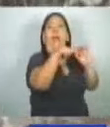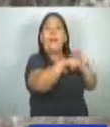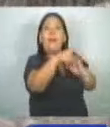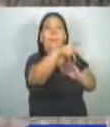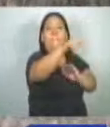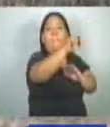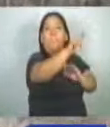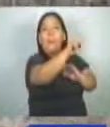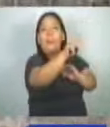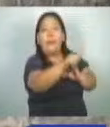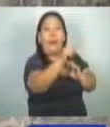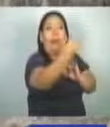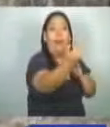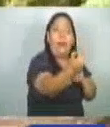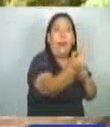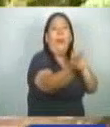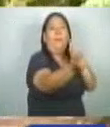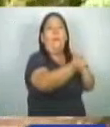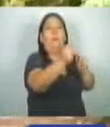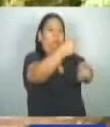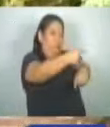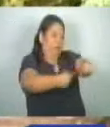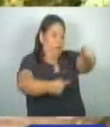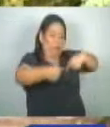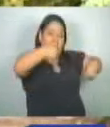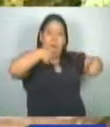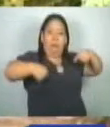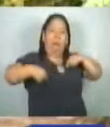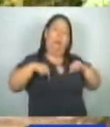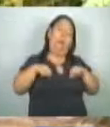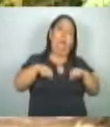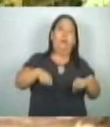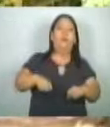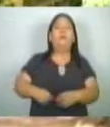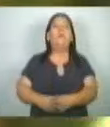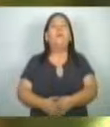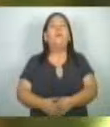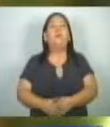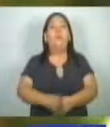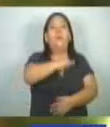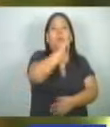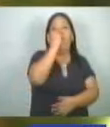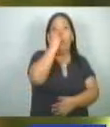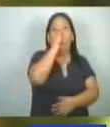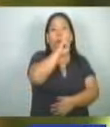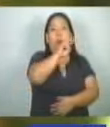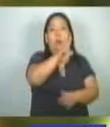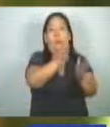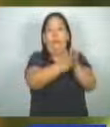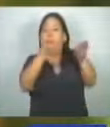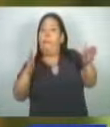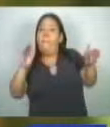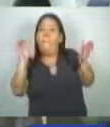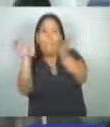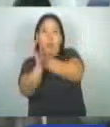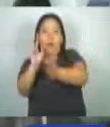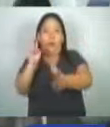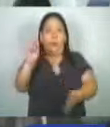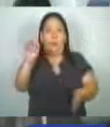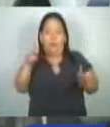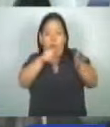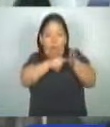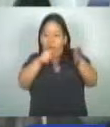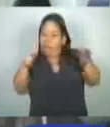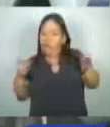Alas para atacarla con arma blanca hasta dejarla sin vida. De junio de 2023 a mayo de 2024 el Ministerio Público